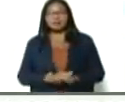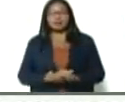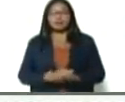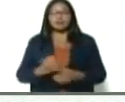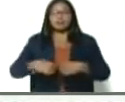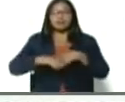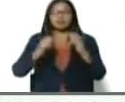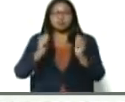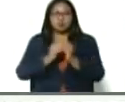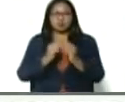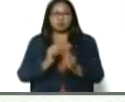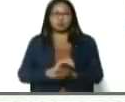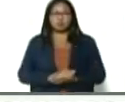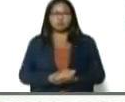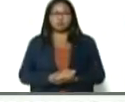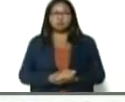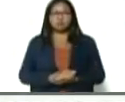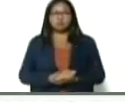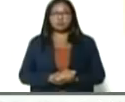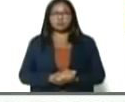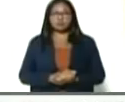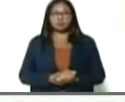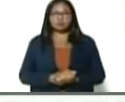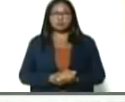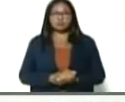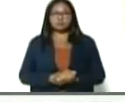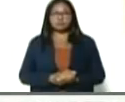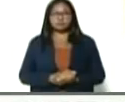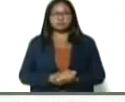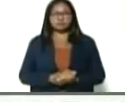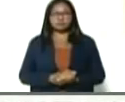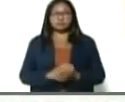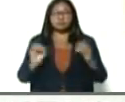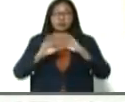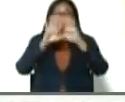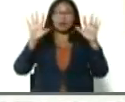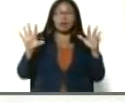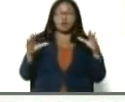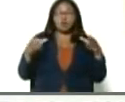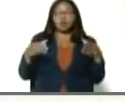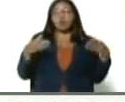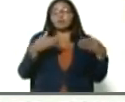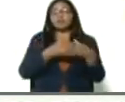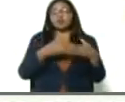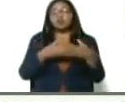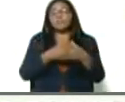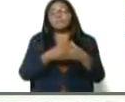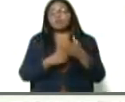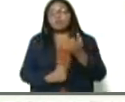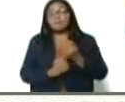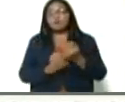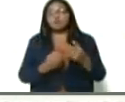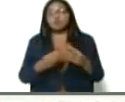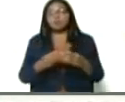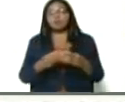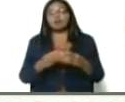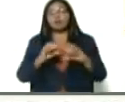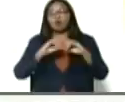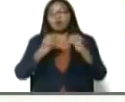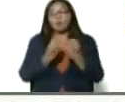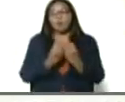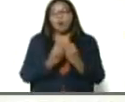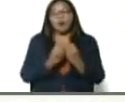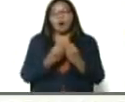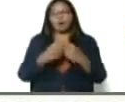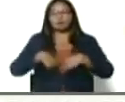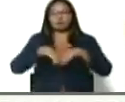del municipio, MacGregor, y, por supuesto, desde Corpo Anzuategui, con la direccionalidad, nuestro protector, Luis José